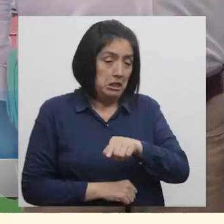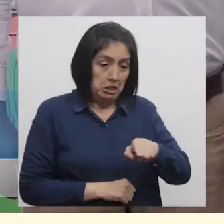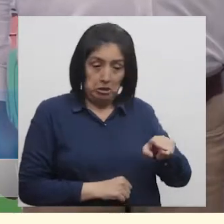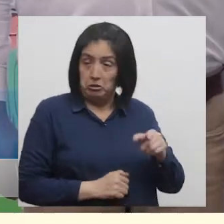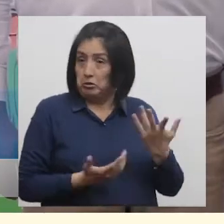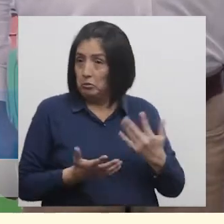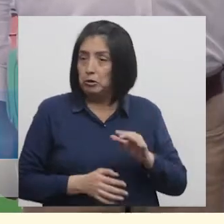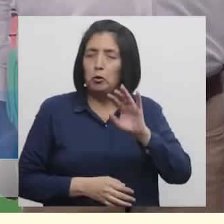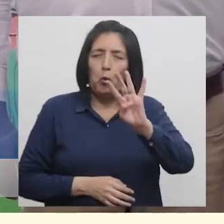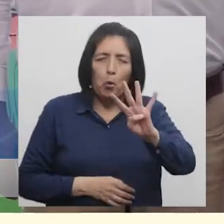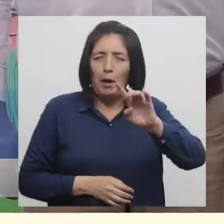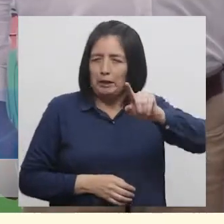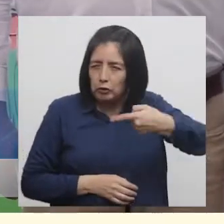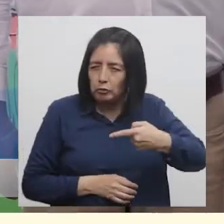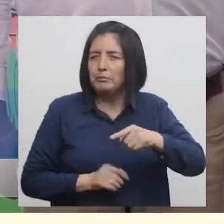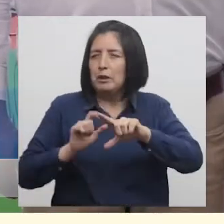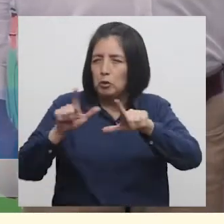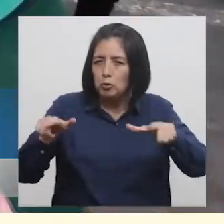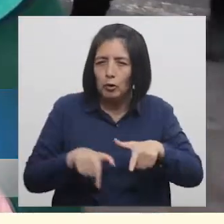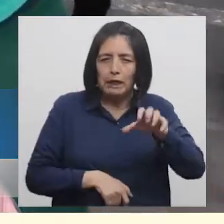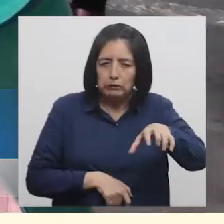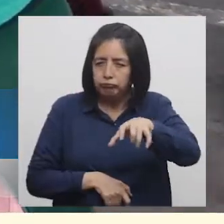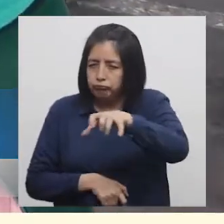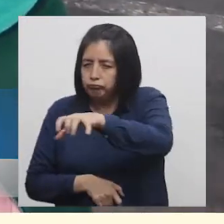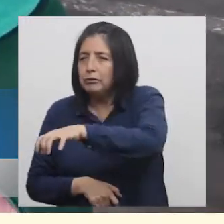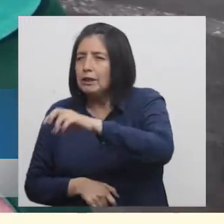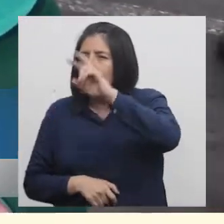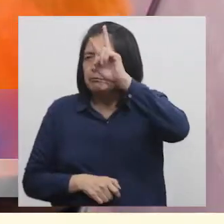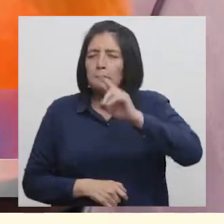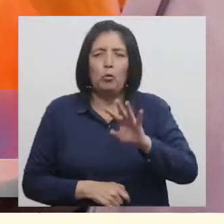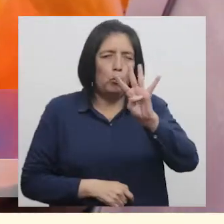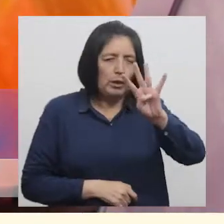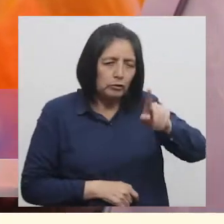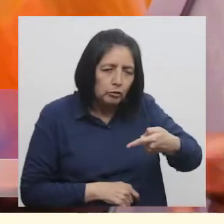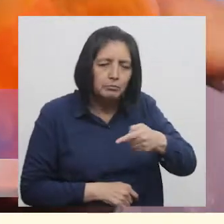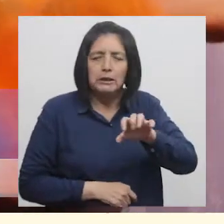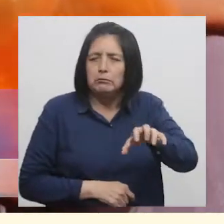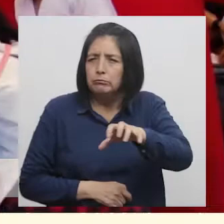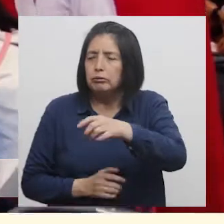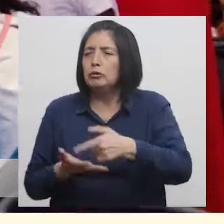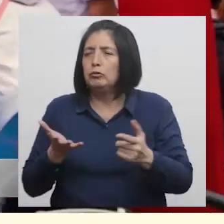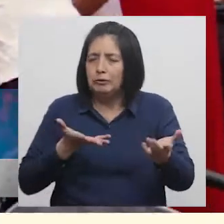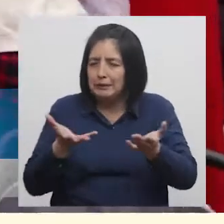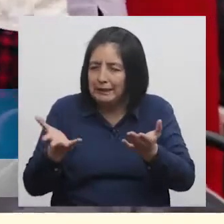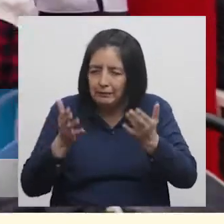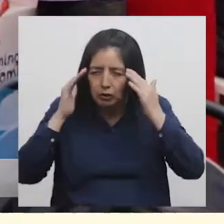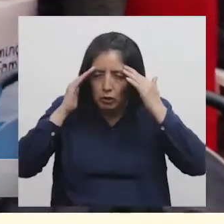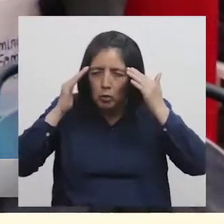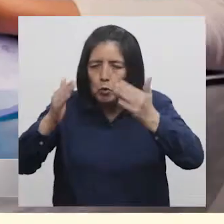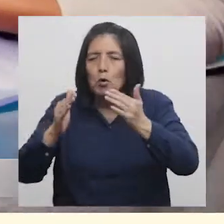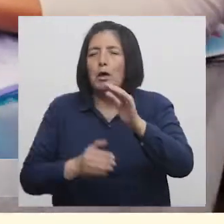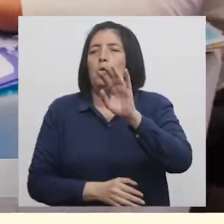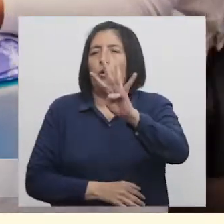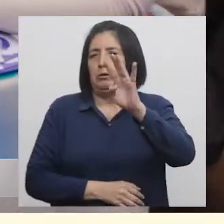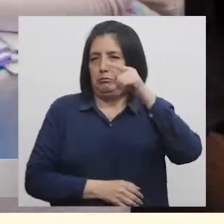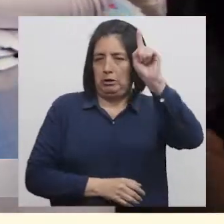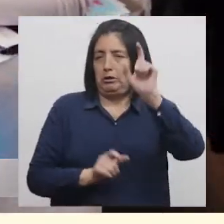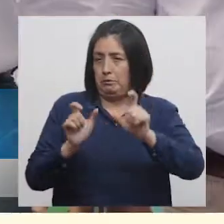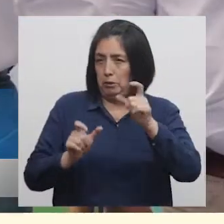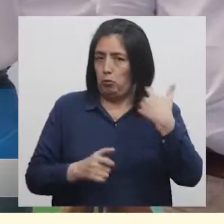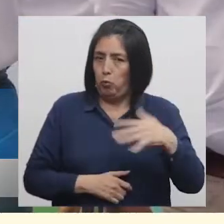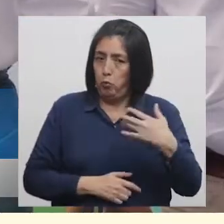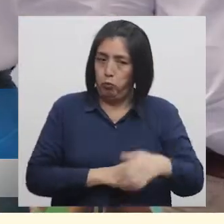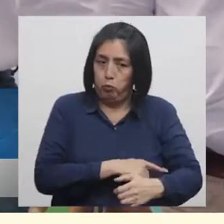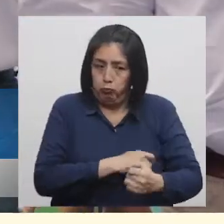tenemos 4 mil puntos en todo el país 4 mil puntos y con un foco de atención de 4 millones de personas Así que el esfuerzo es